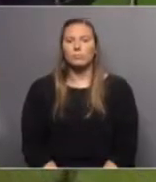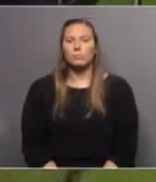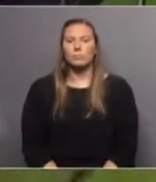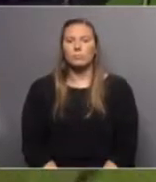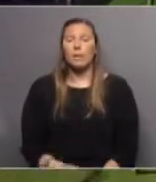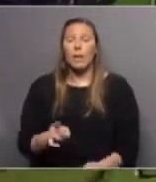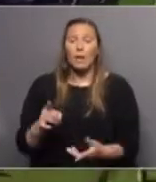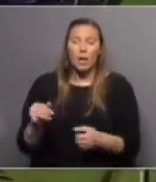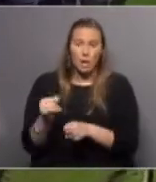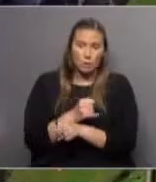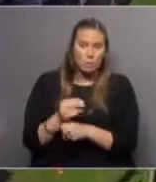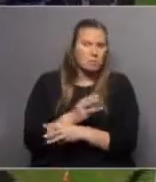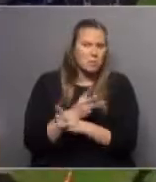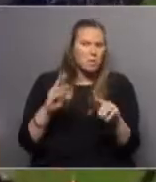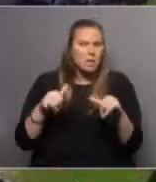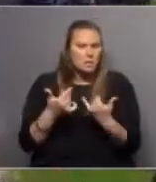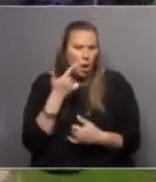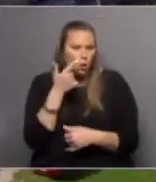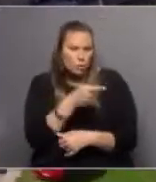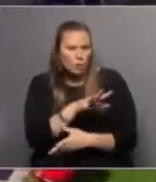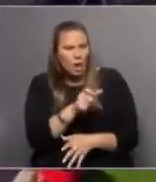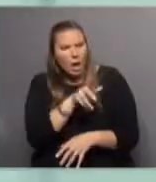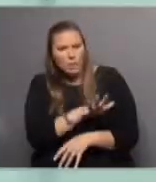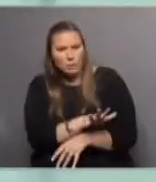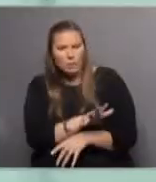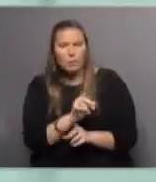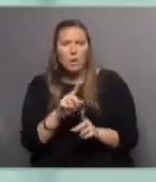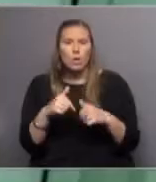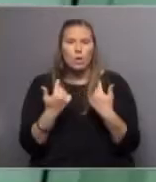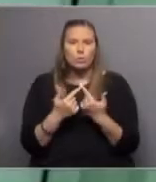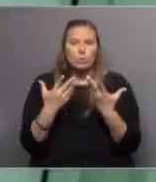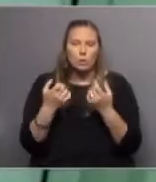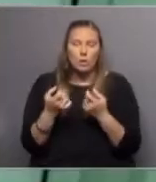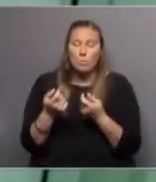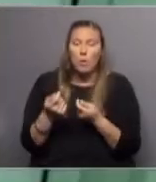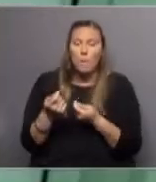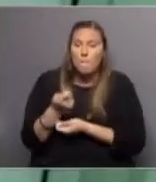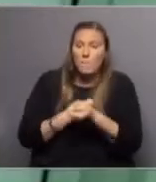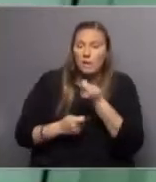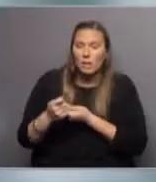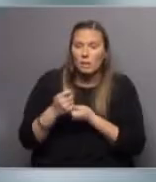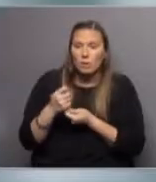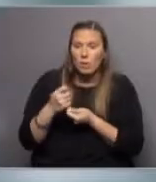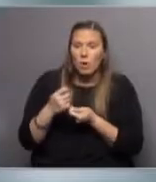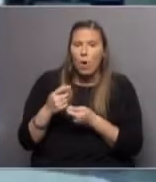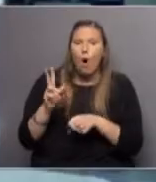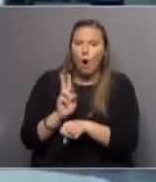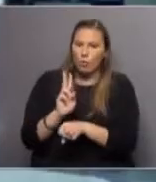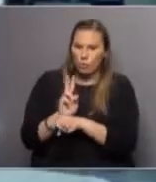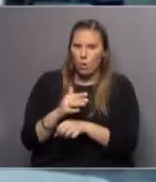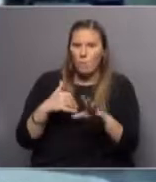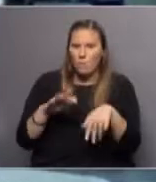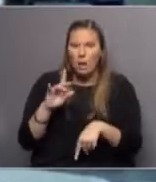La industria en general ya está estandarizada de esa manera. Nosotros apuntamos a mercados que se denominan altamente regulados.